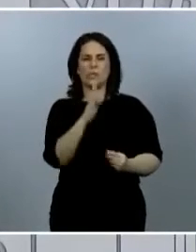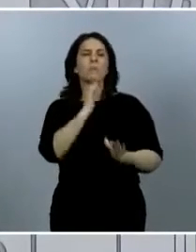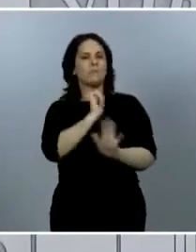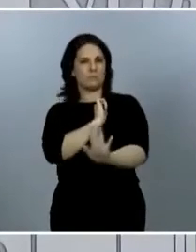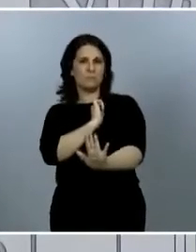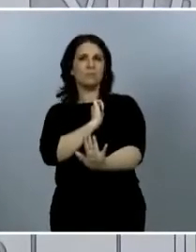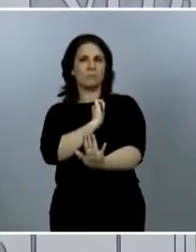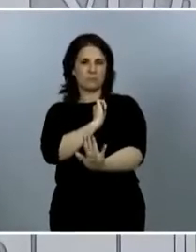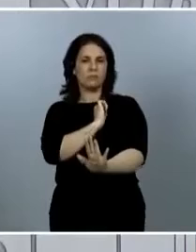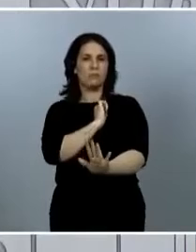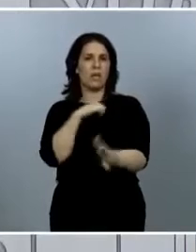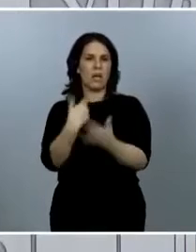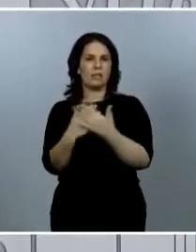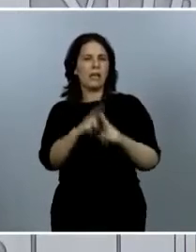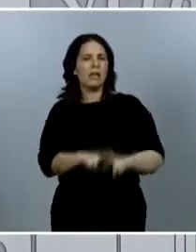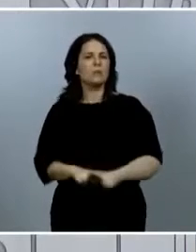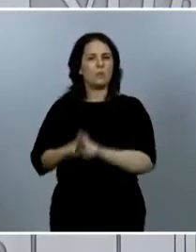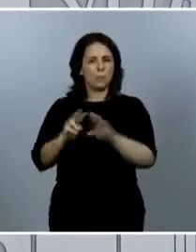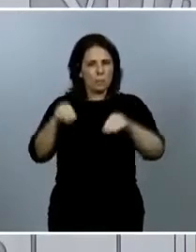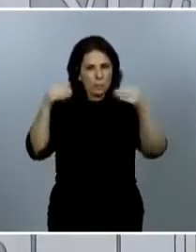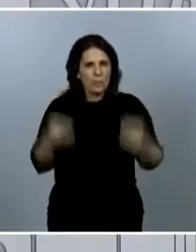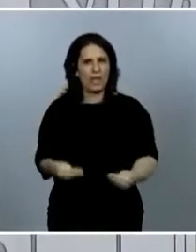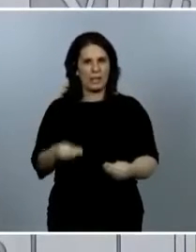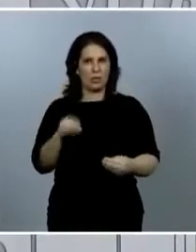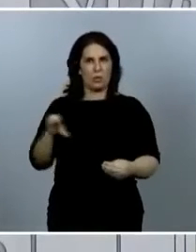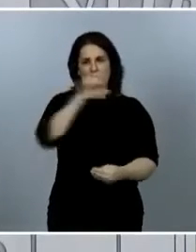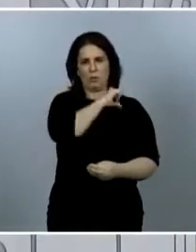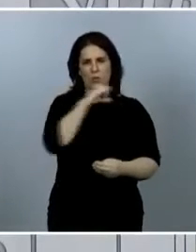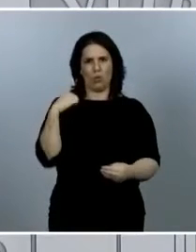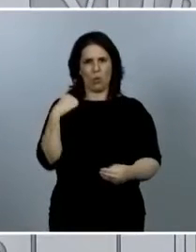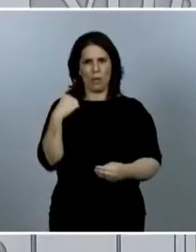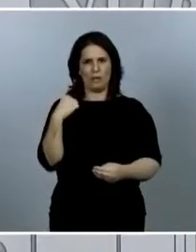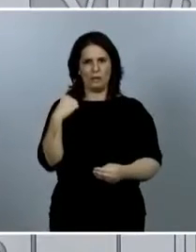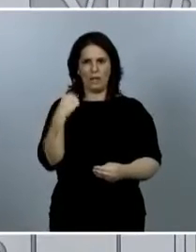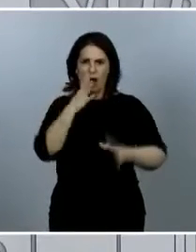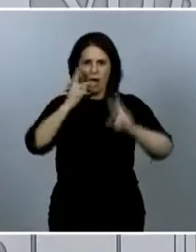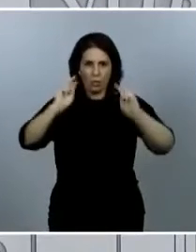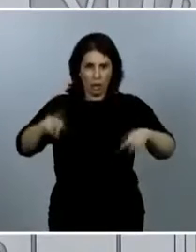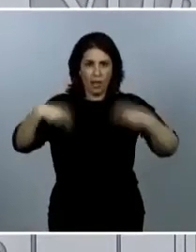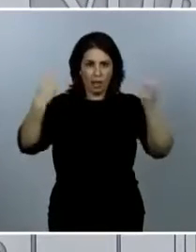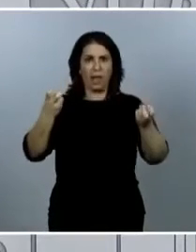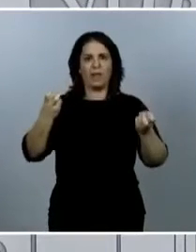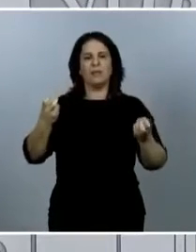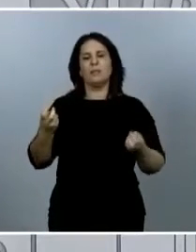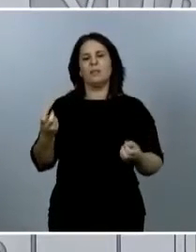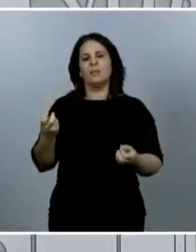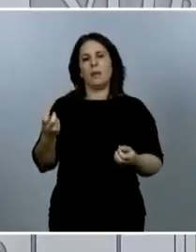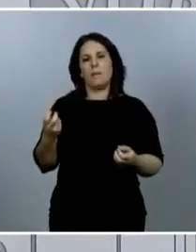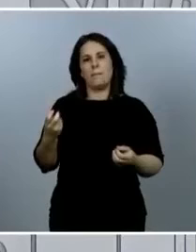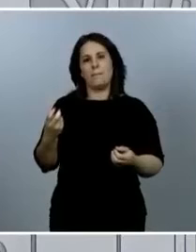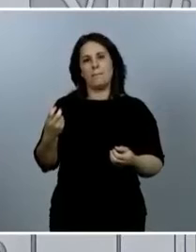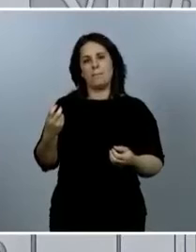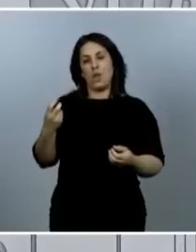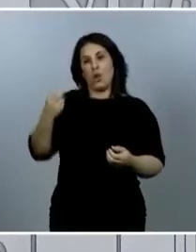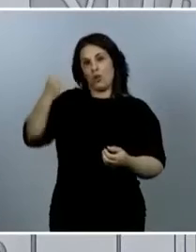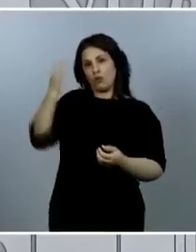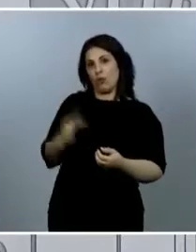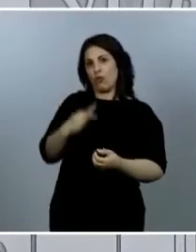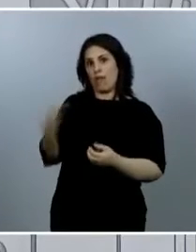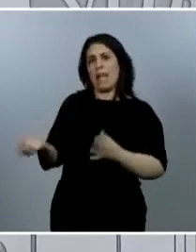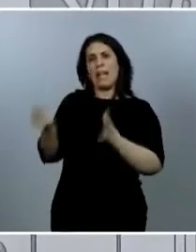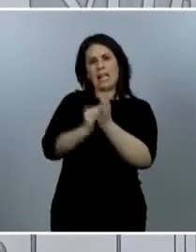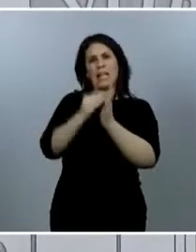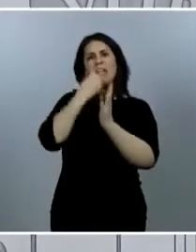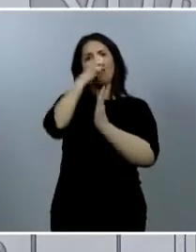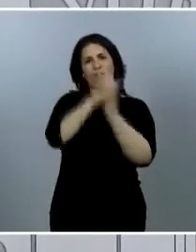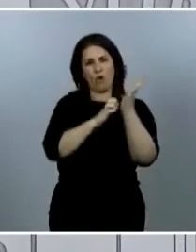revisión bien realizada por parte de comunidades autónomas para actualizarla y, por lo tanto, los totales, aunque aparecen todavía en los informes que se publican en la